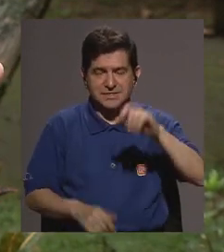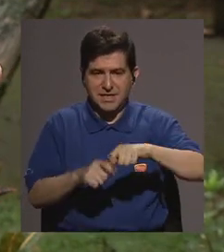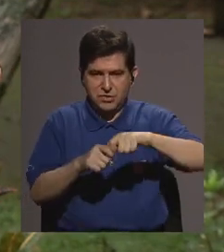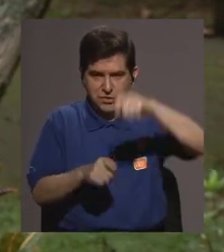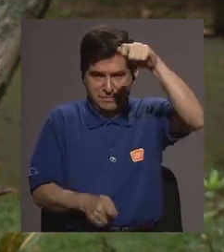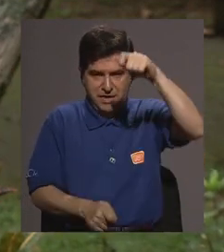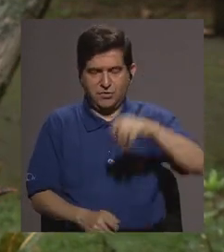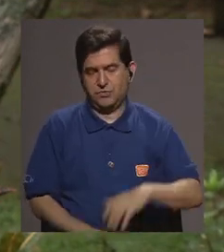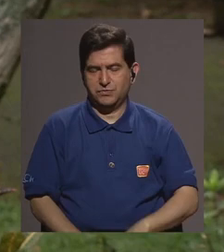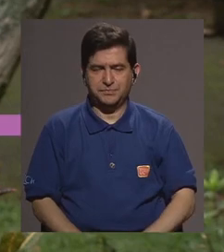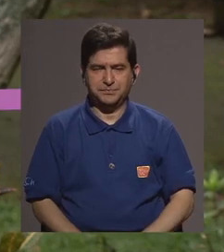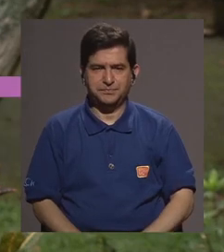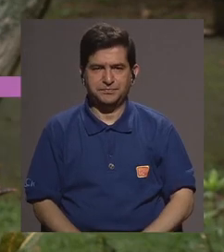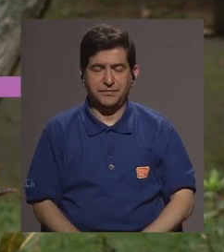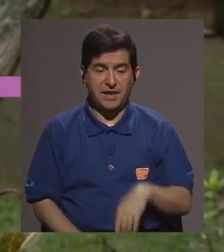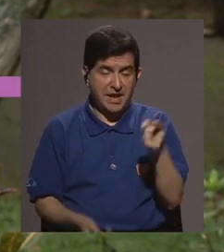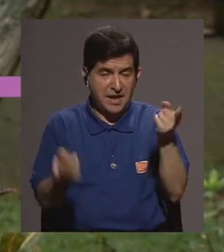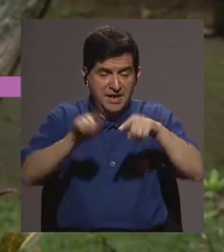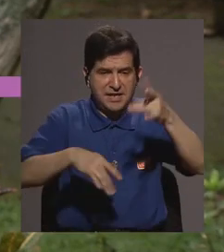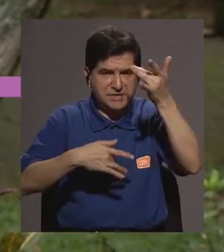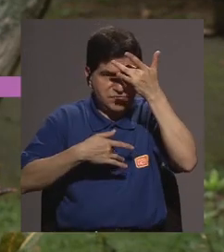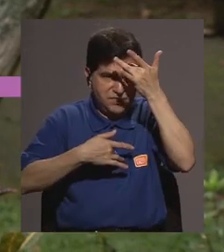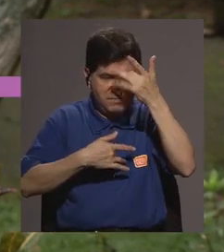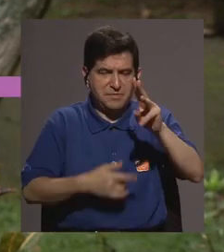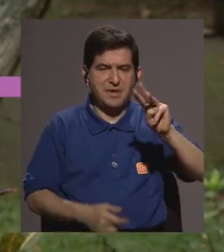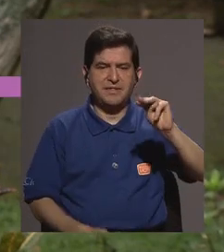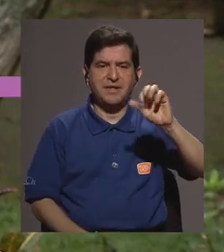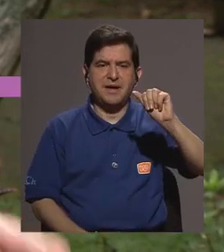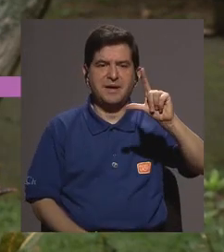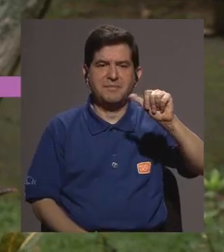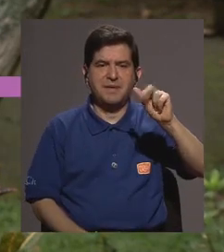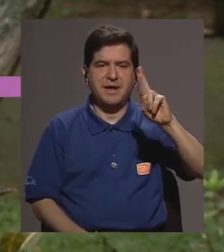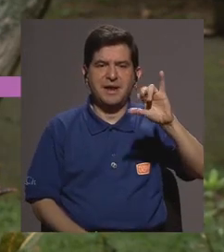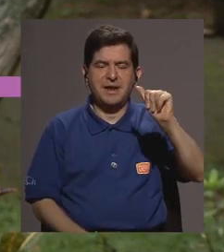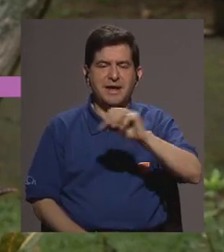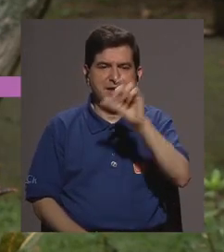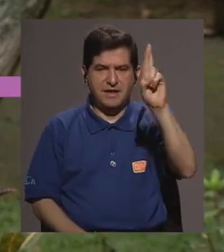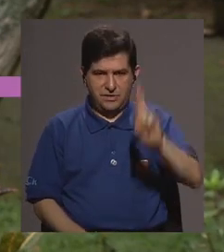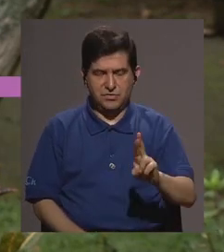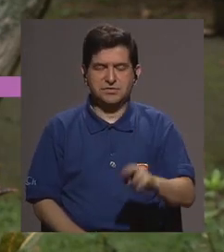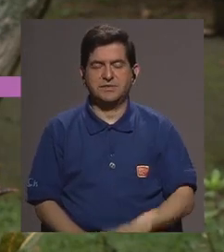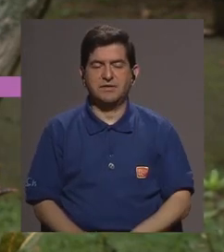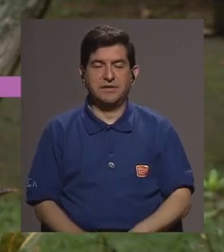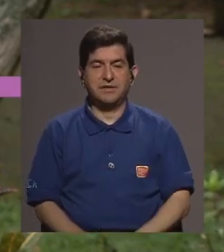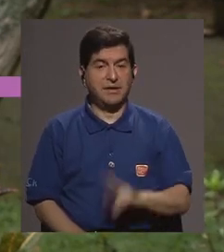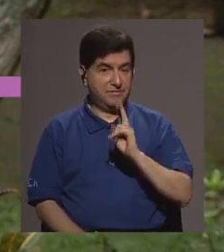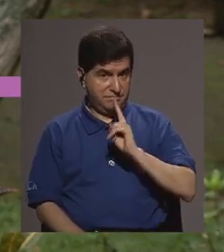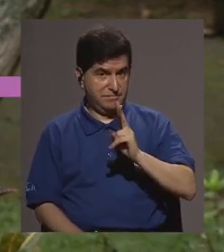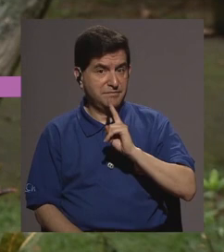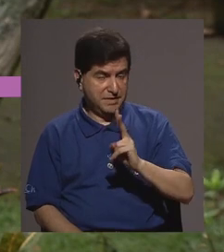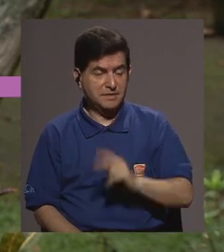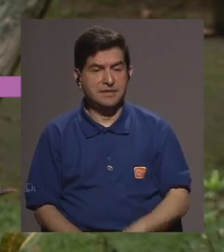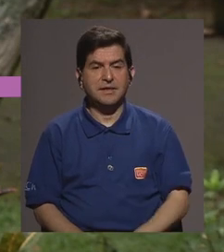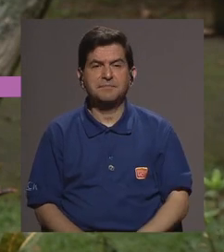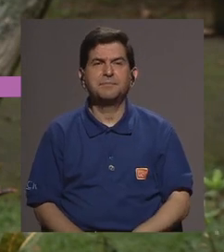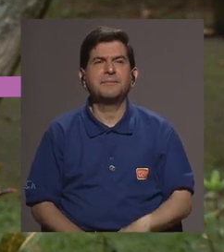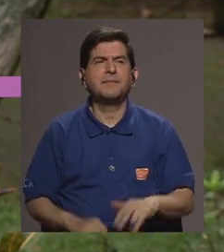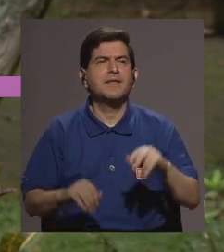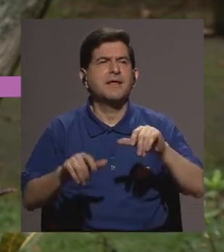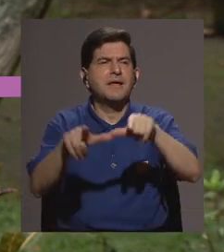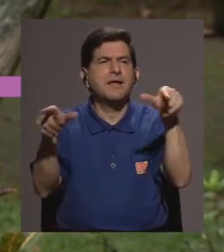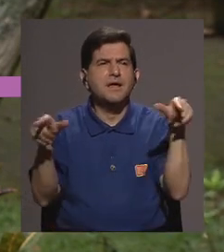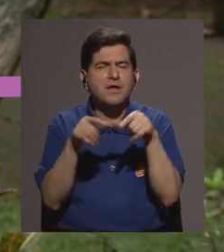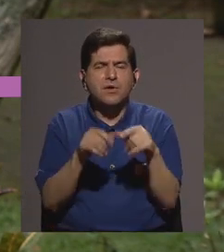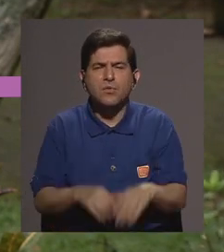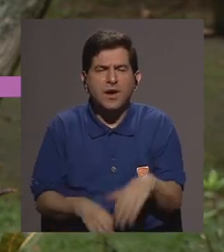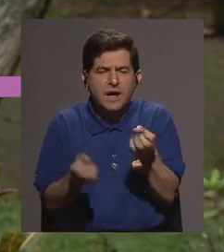metros sobre el nivel del mar de malaria relacionada con autóctono en Costa Rica eso es una realidad ahora también por el tema